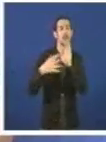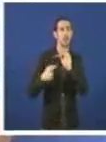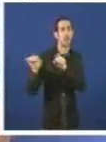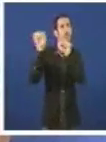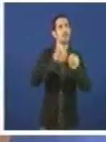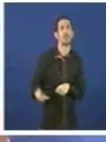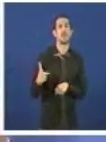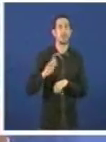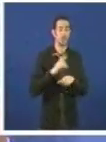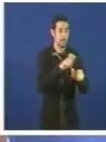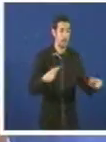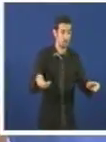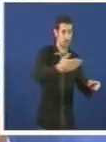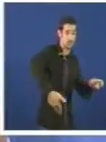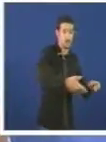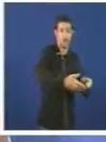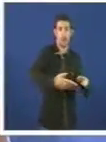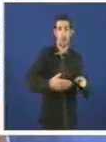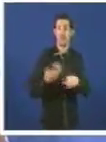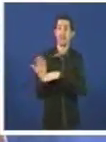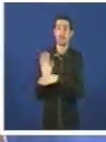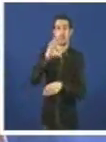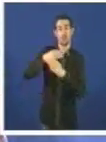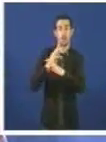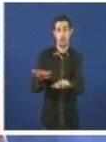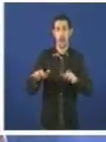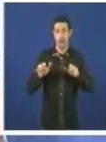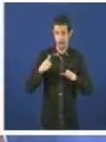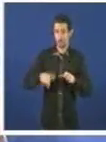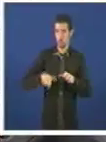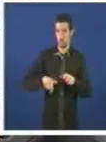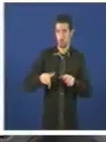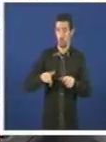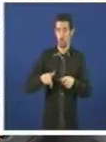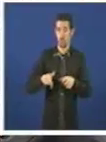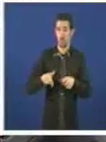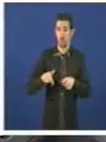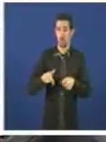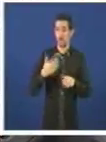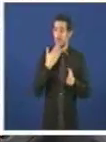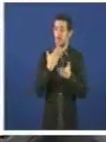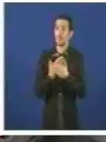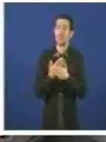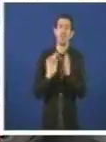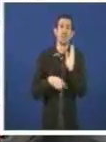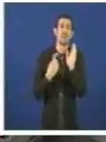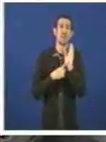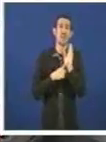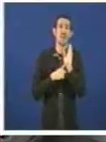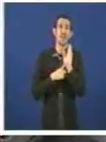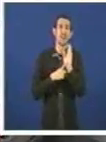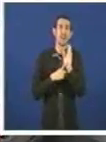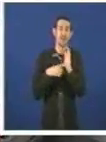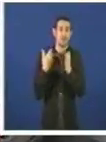dereitos do povo que representa este Parlamento e de que en el depende pide que se suspendan as leis e xustifica